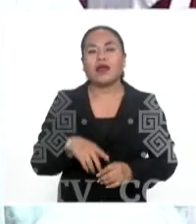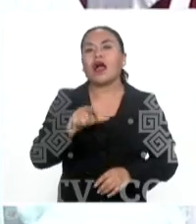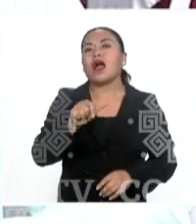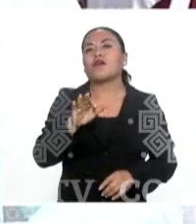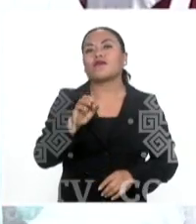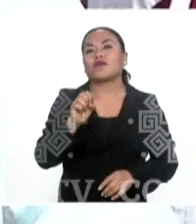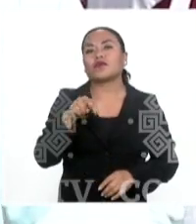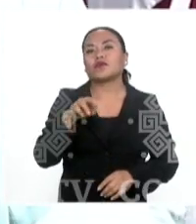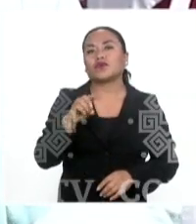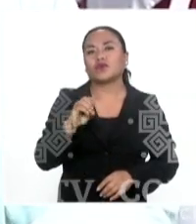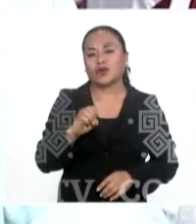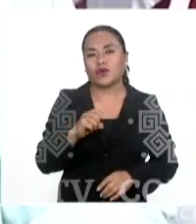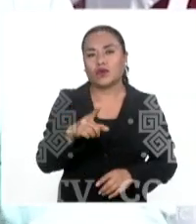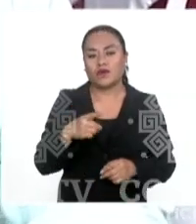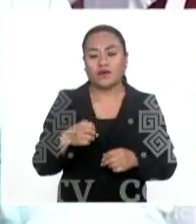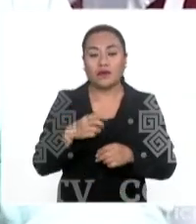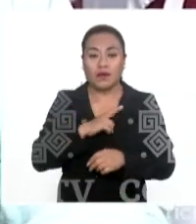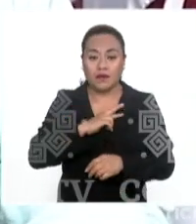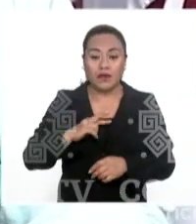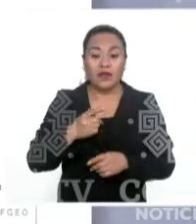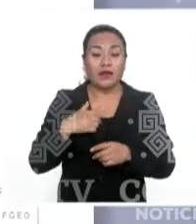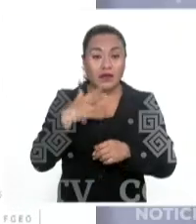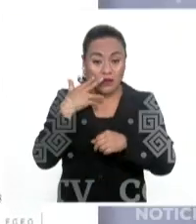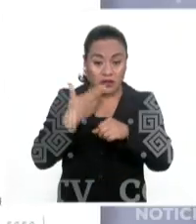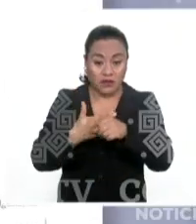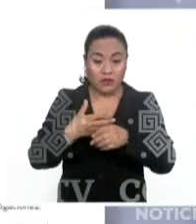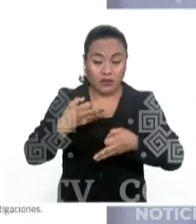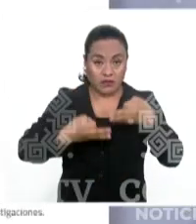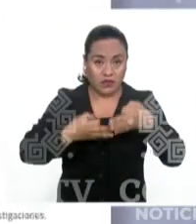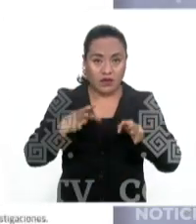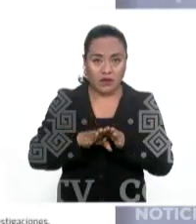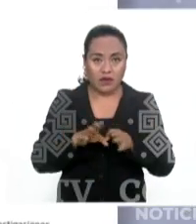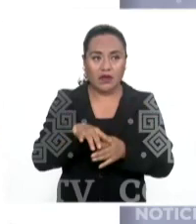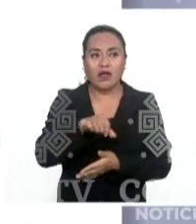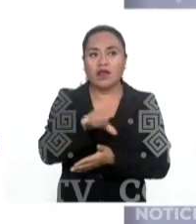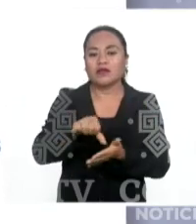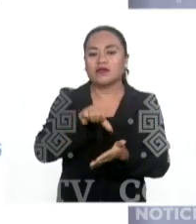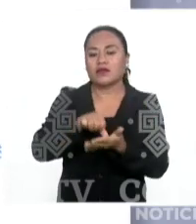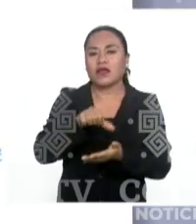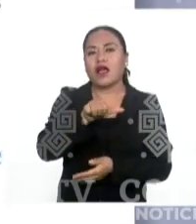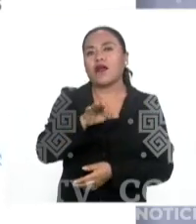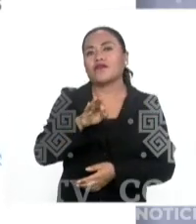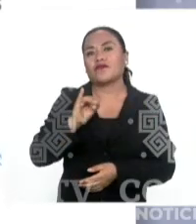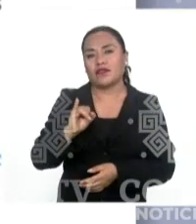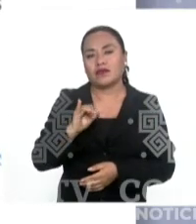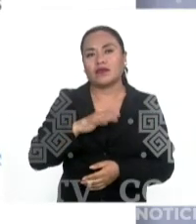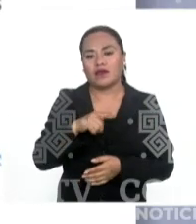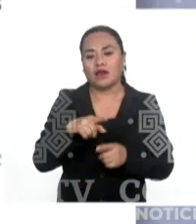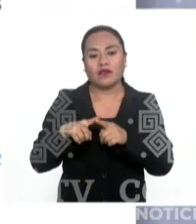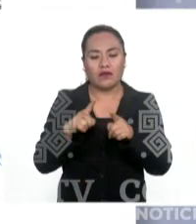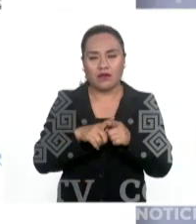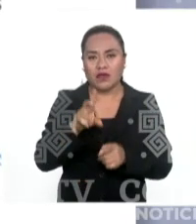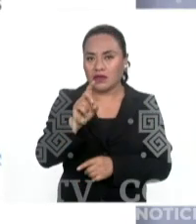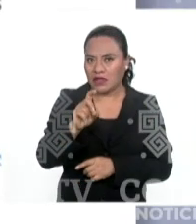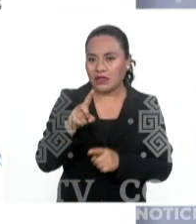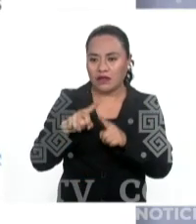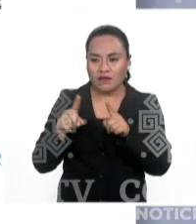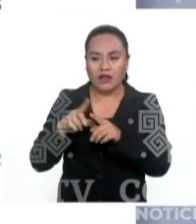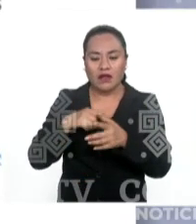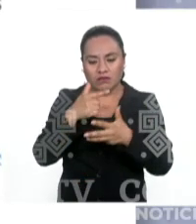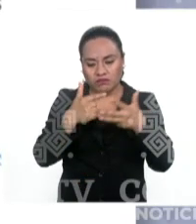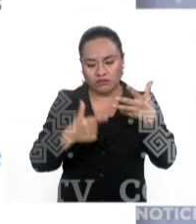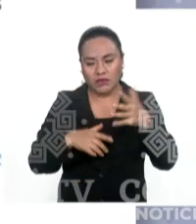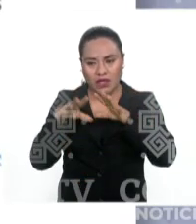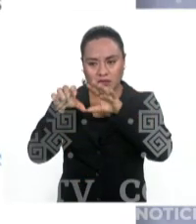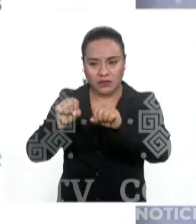Hernández, Vicefiscal General de la Zona Centro, explicó que la Agencia Estatal de Investigaciones ejecutó 30 órdenes de aprehensión,